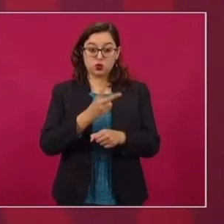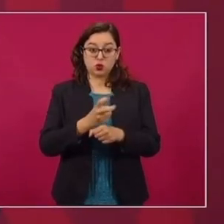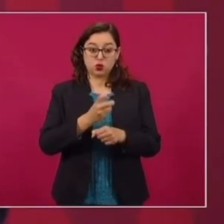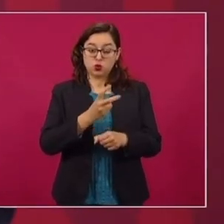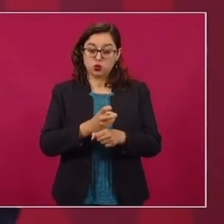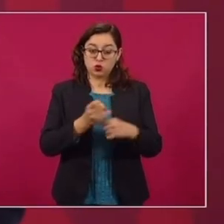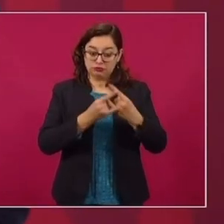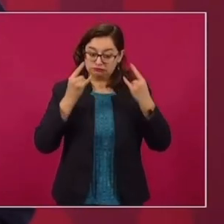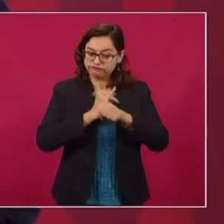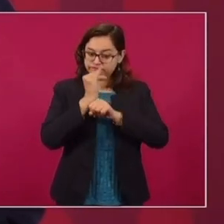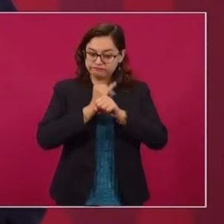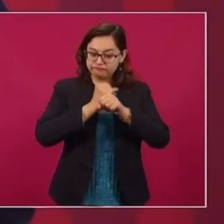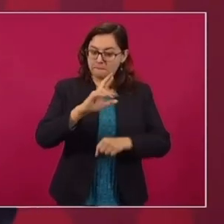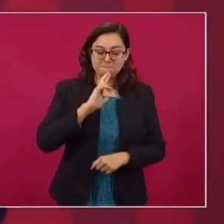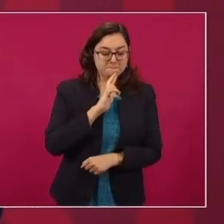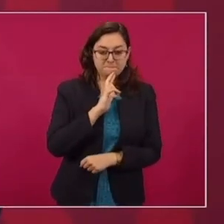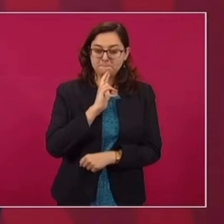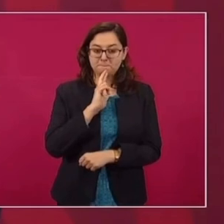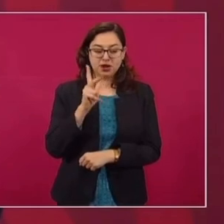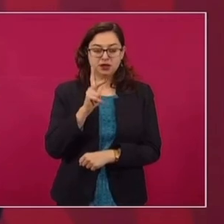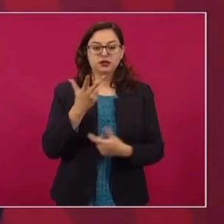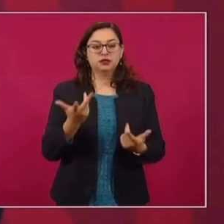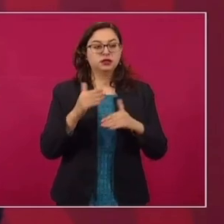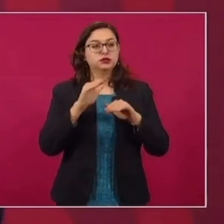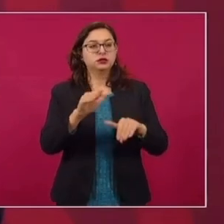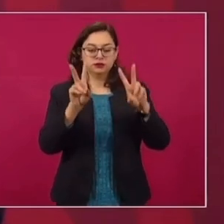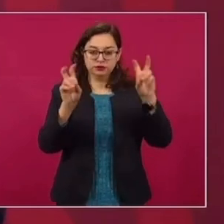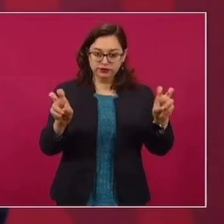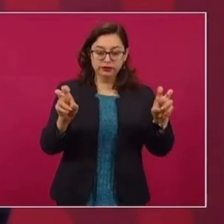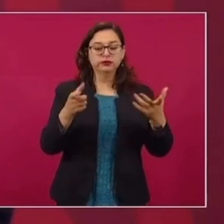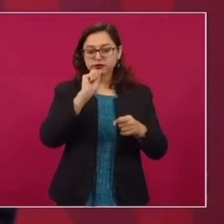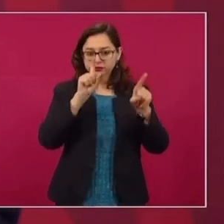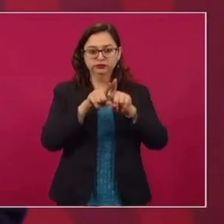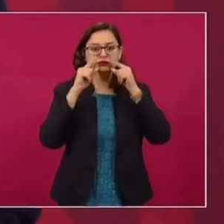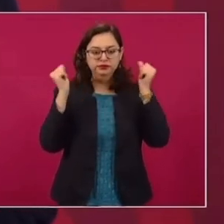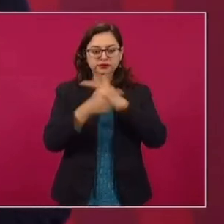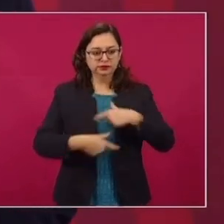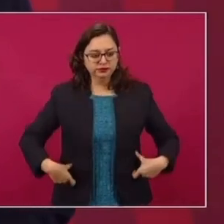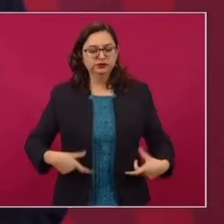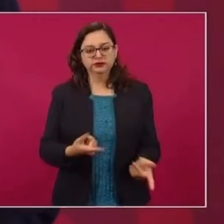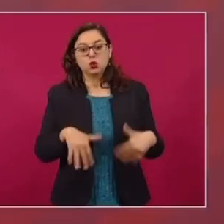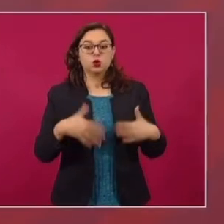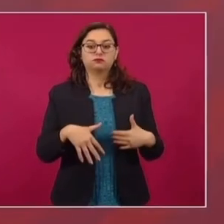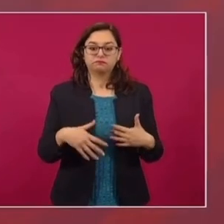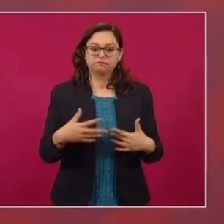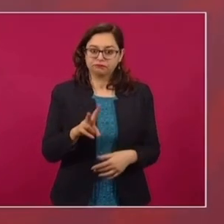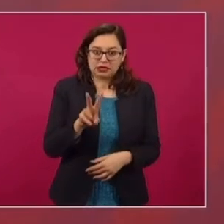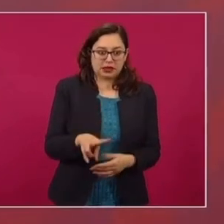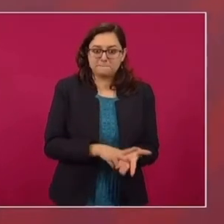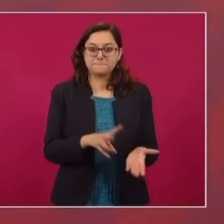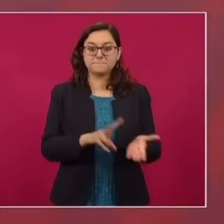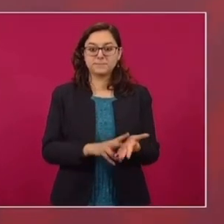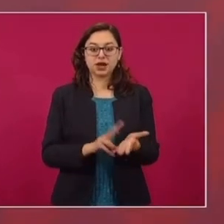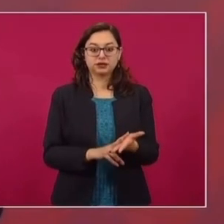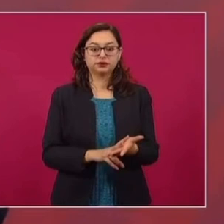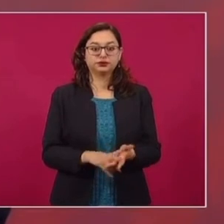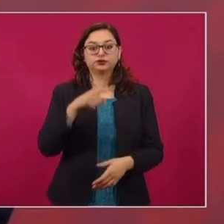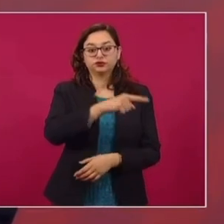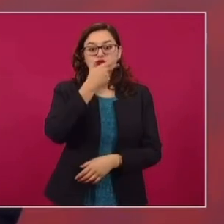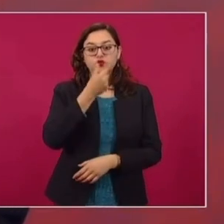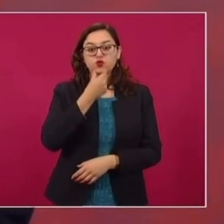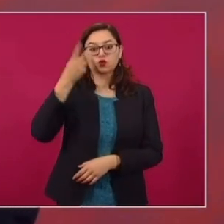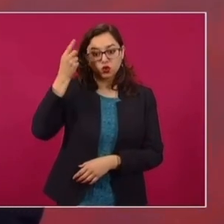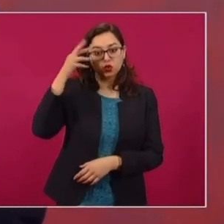del estudio sobre lo que fue Francisco Villa es Pedro Salmerón. Él es doctor